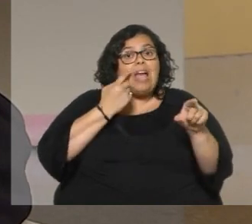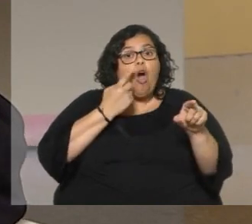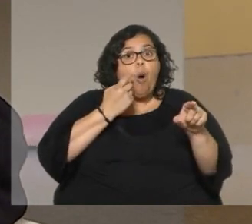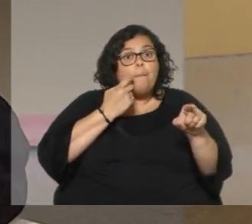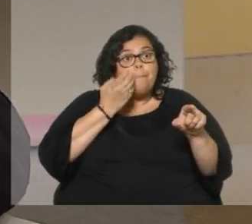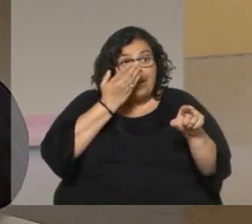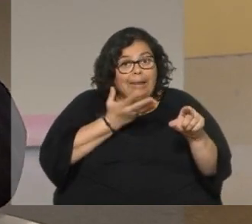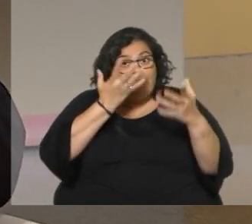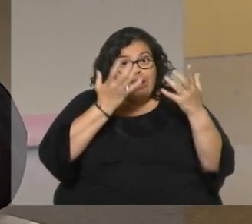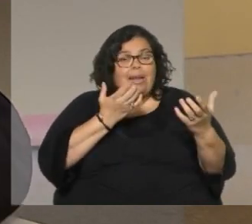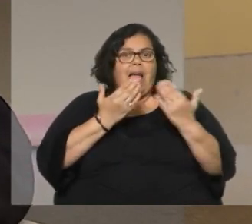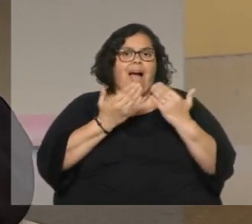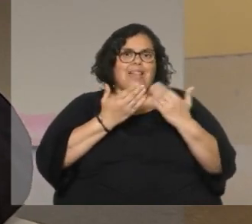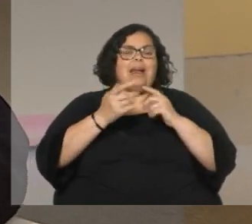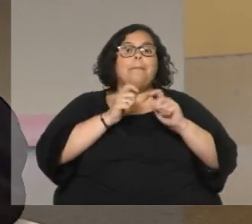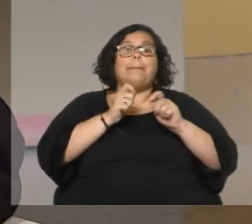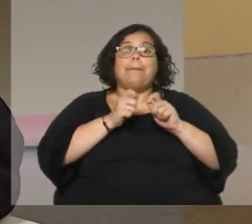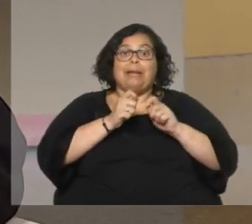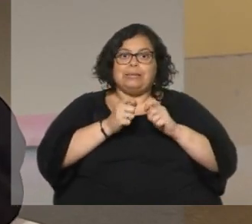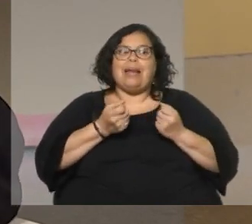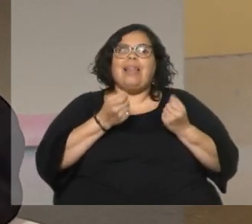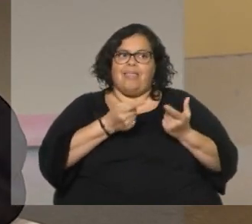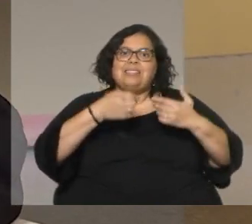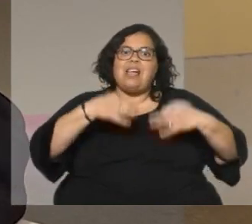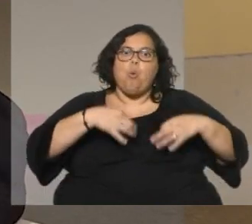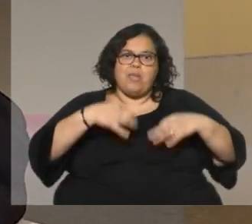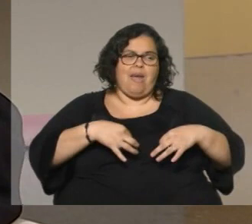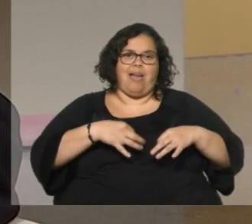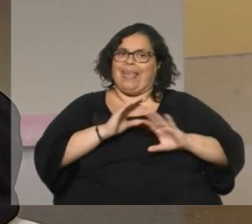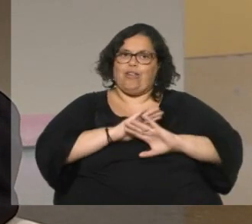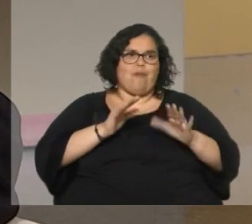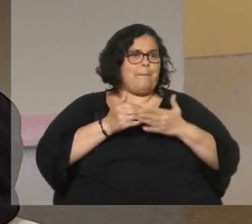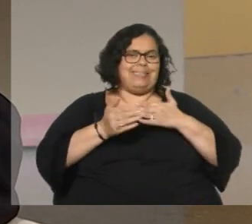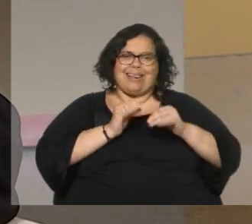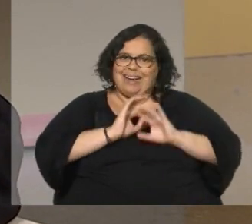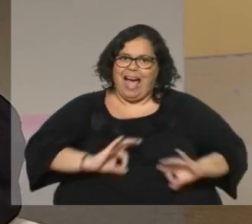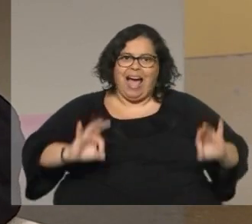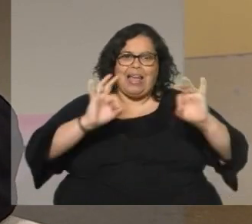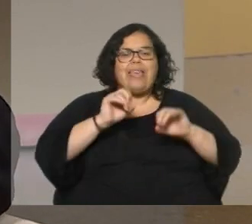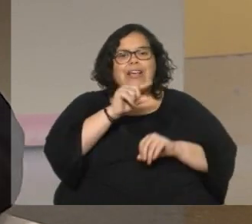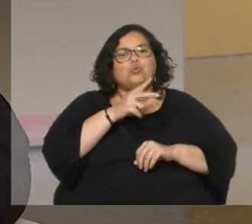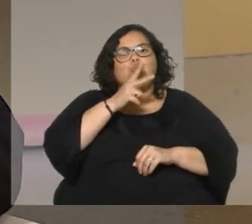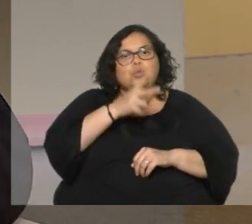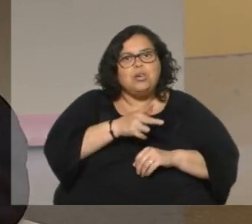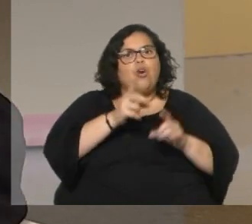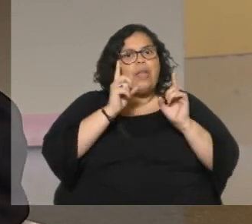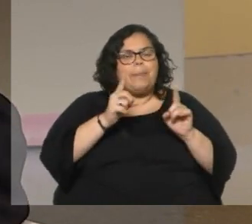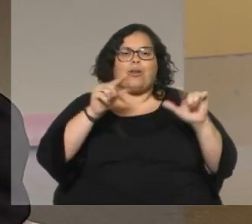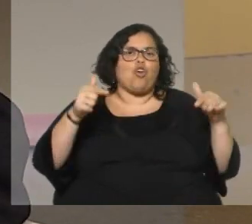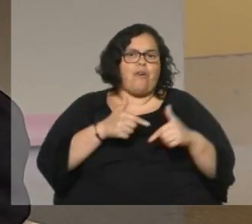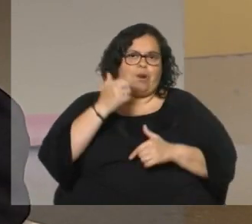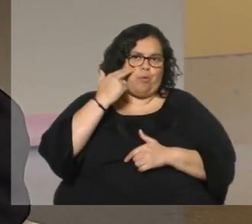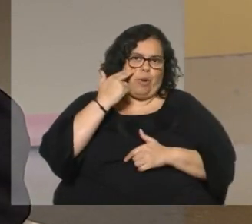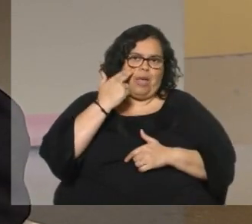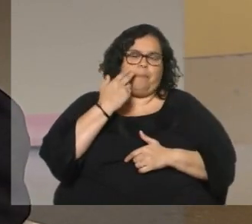alguien de la prensa que le garantice que a él no le va a pasar nada y que no le va a decir absolutamente nada y que los hijos no pasen un mal mayor